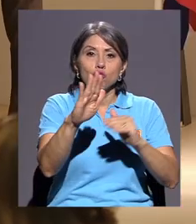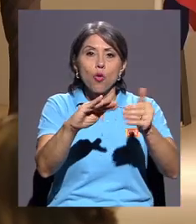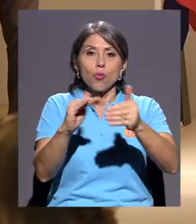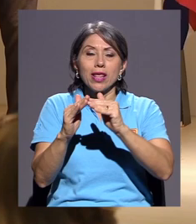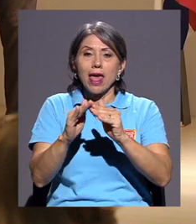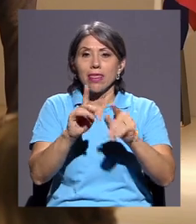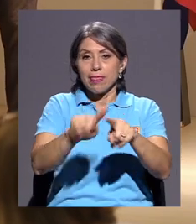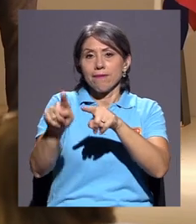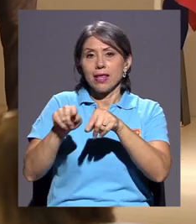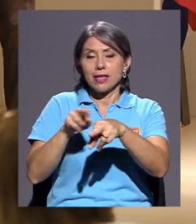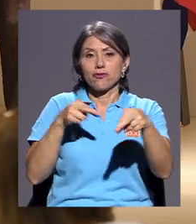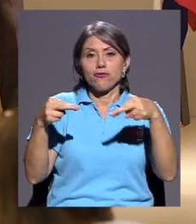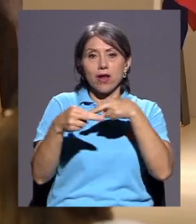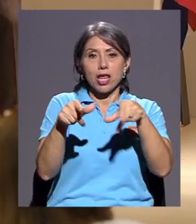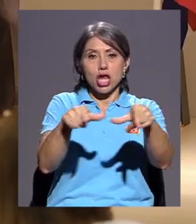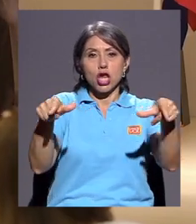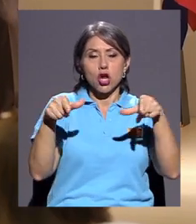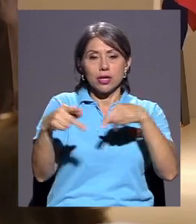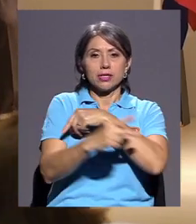cantones y regiones del país.